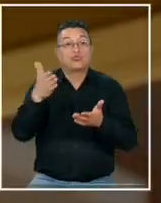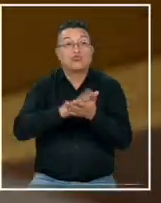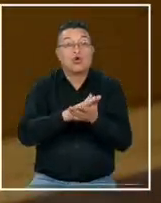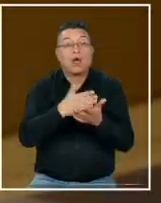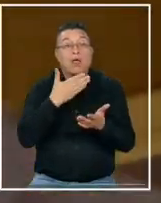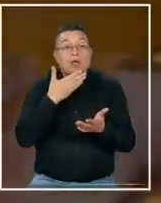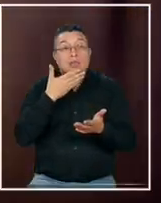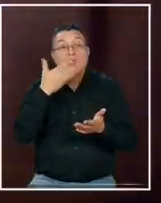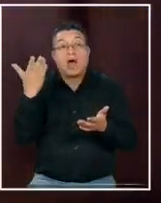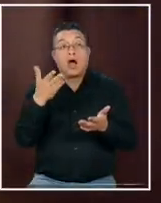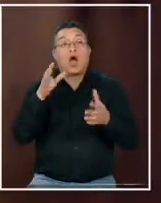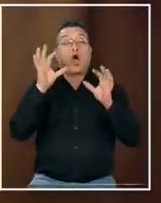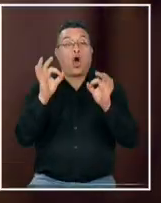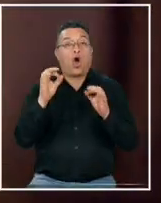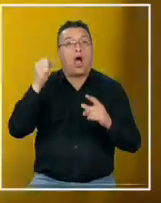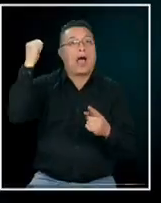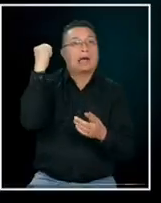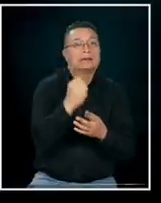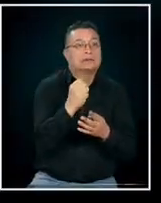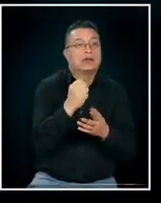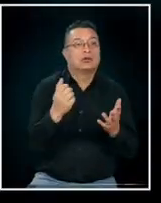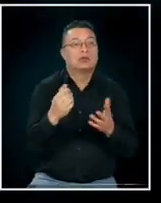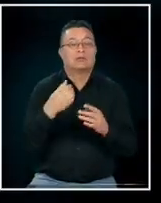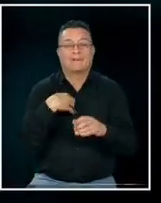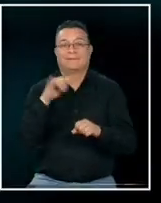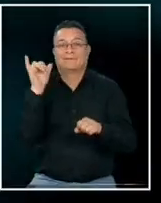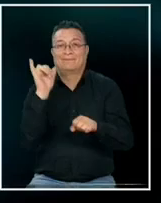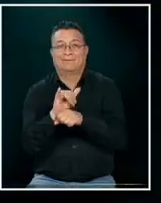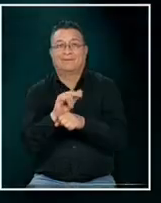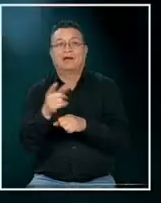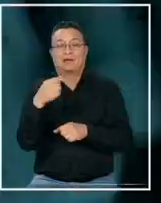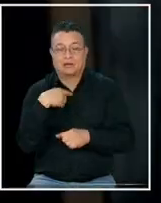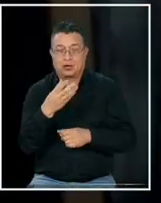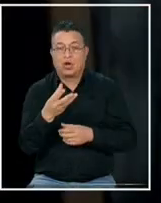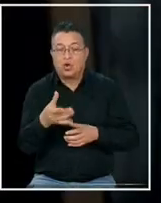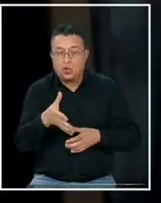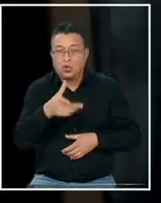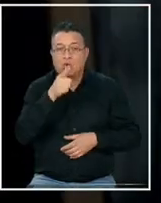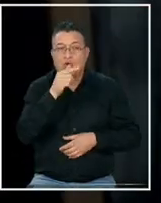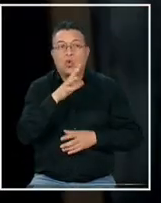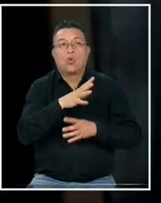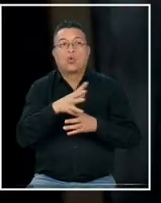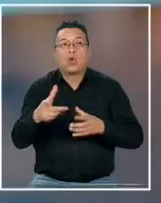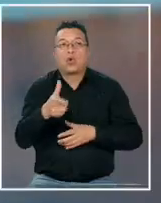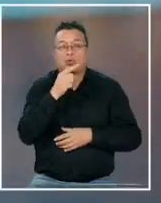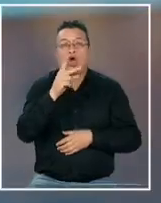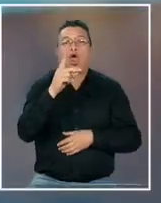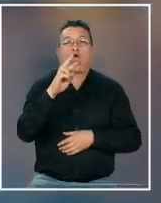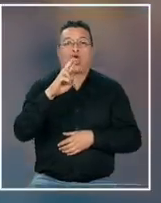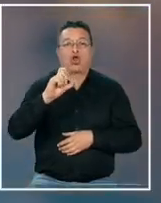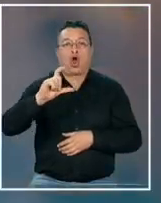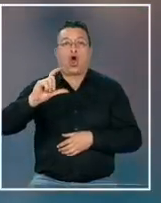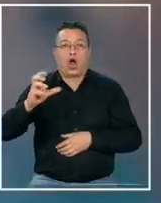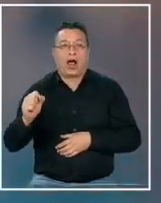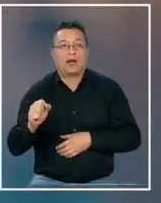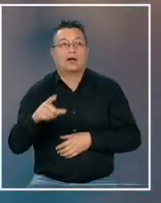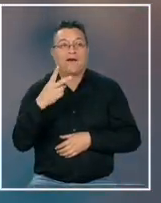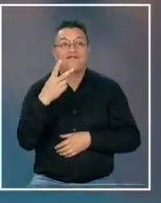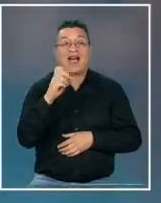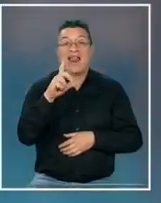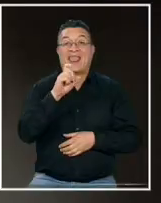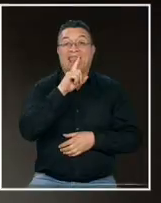accidental o un homicidio la engañaron mediante consumo de alta cantidad de droga caso Valentina